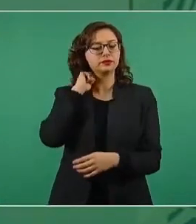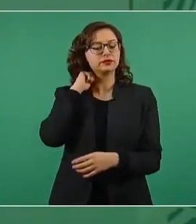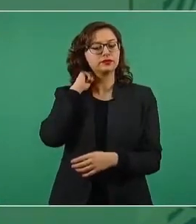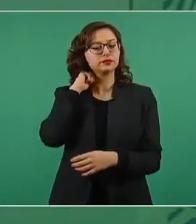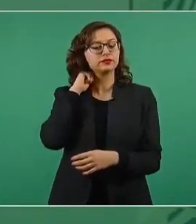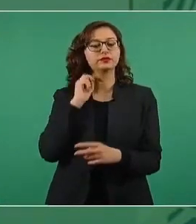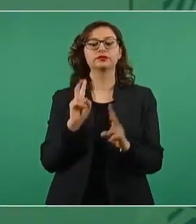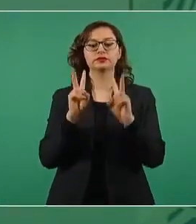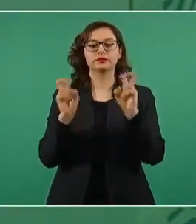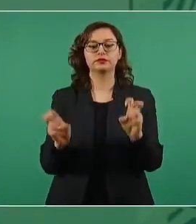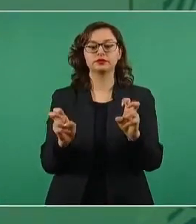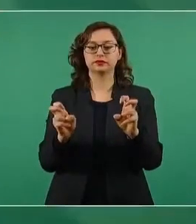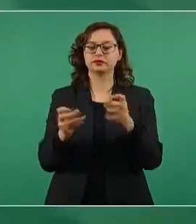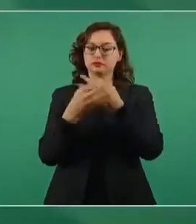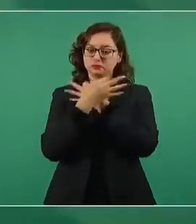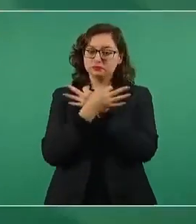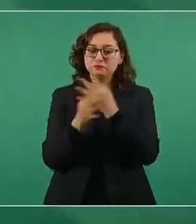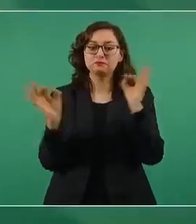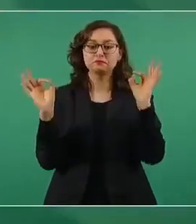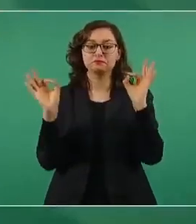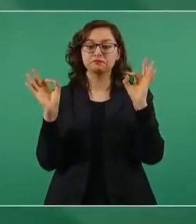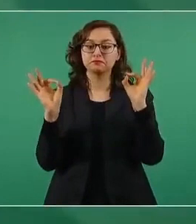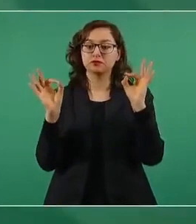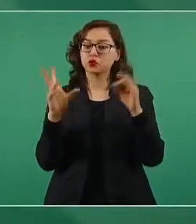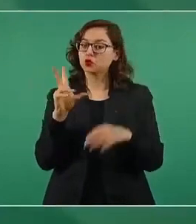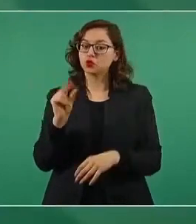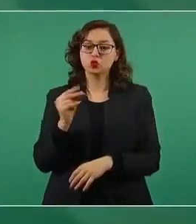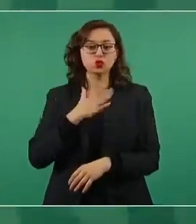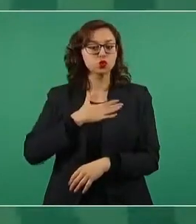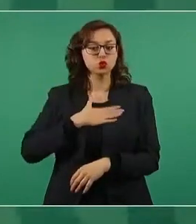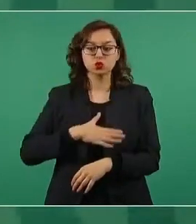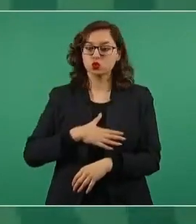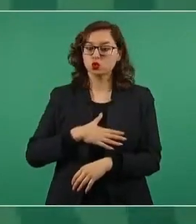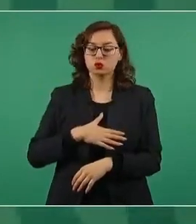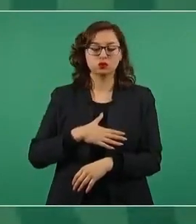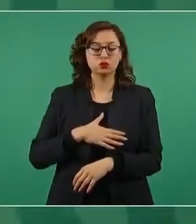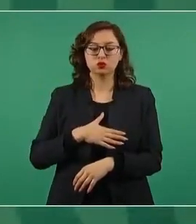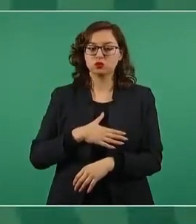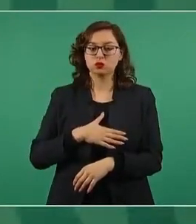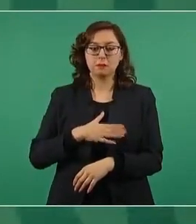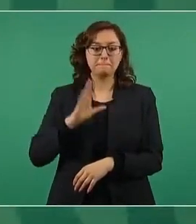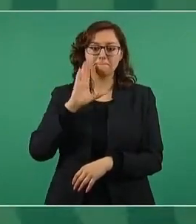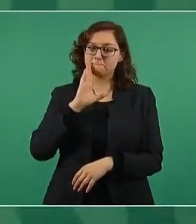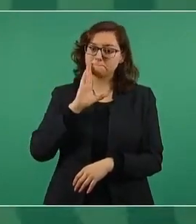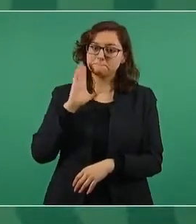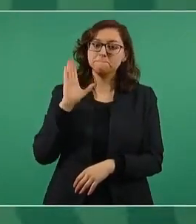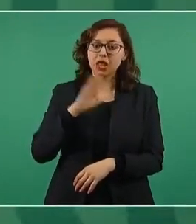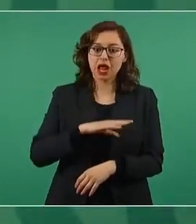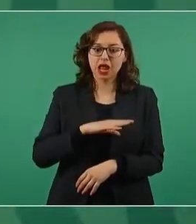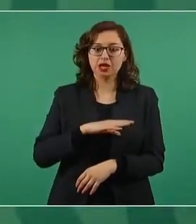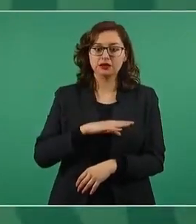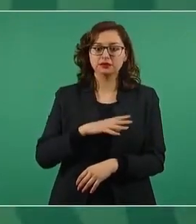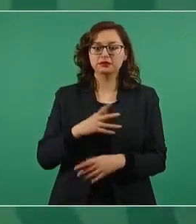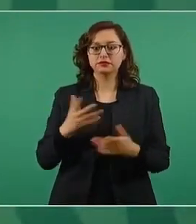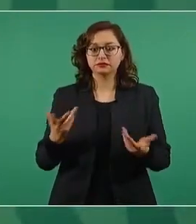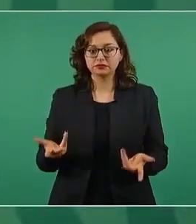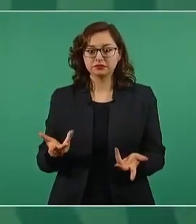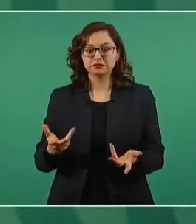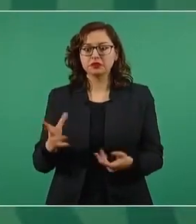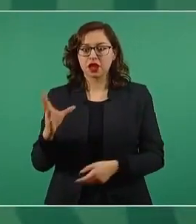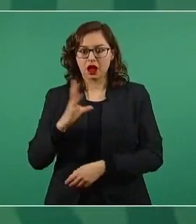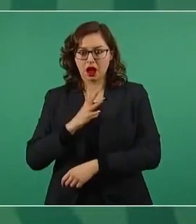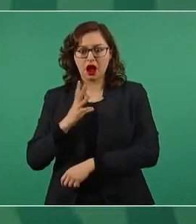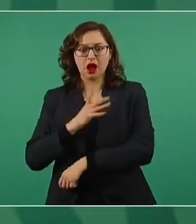Es totalmente indebido que si hay una vacuna